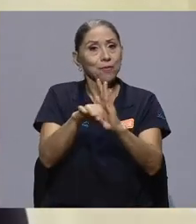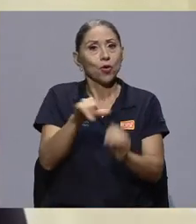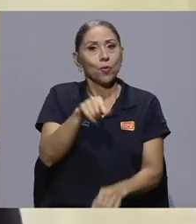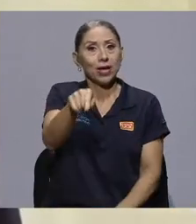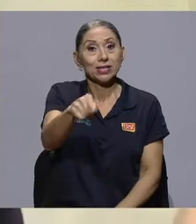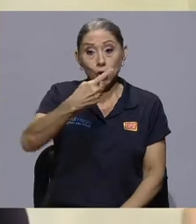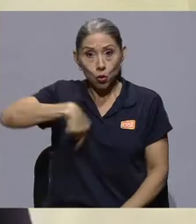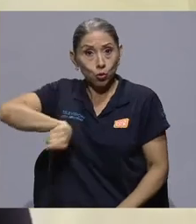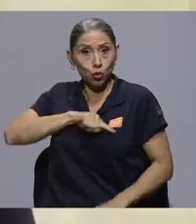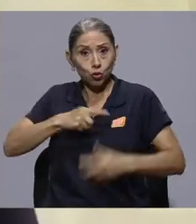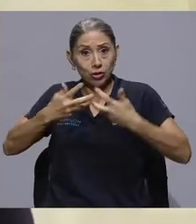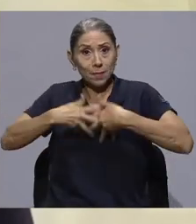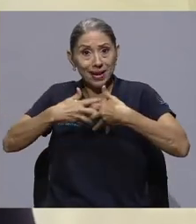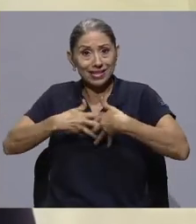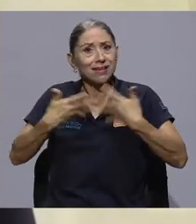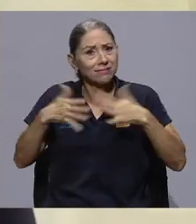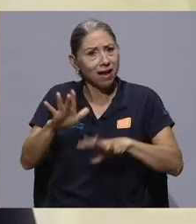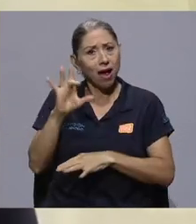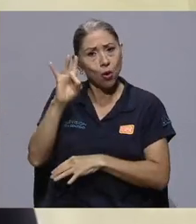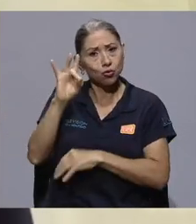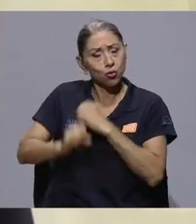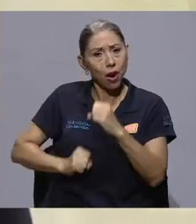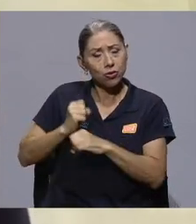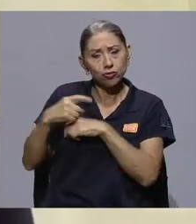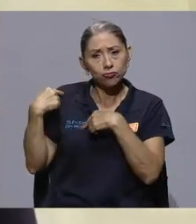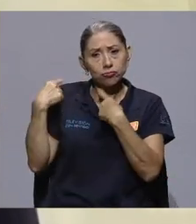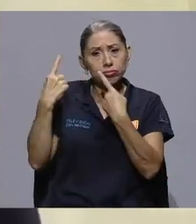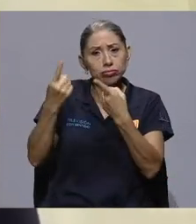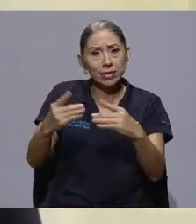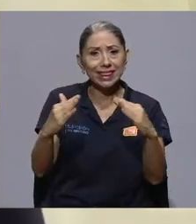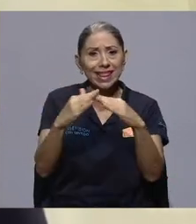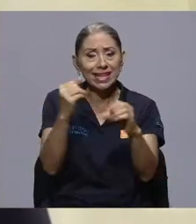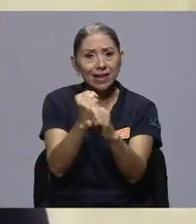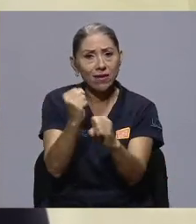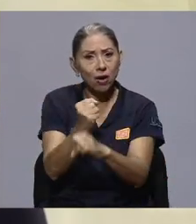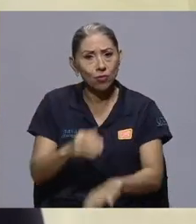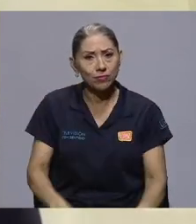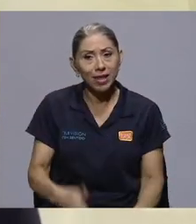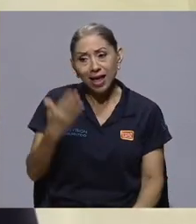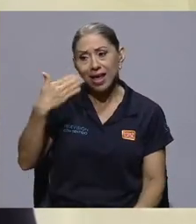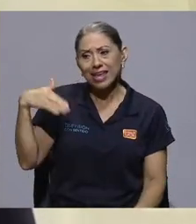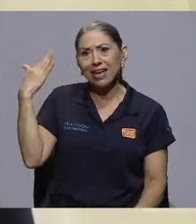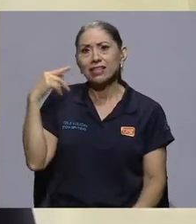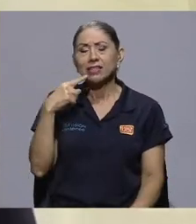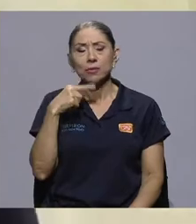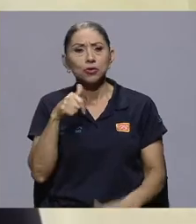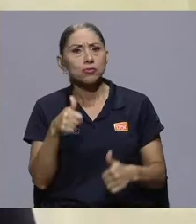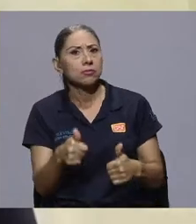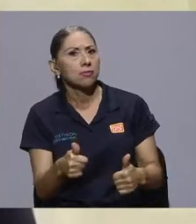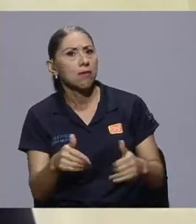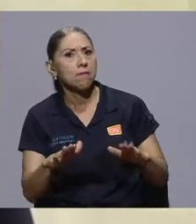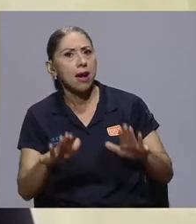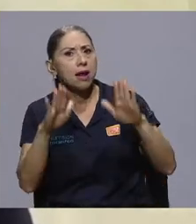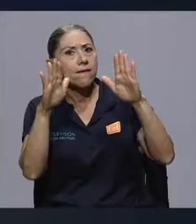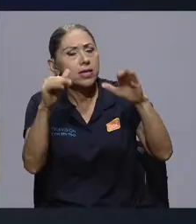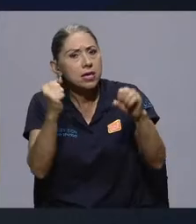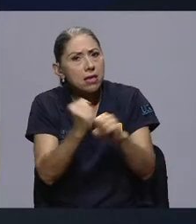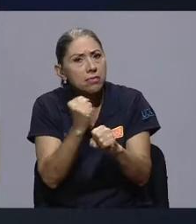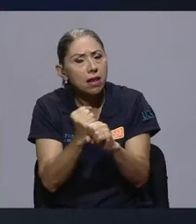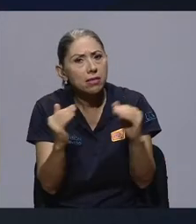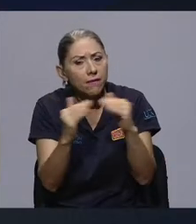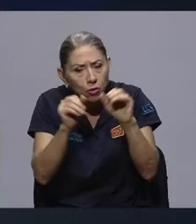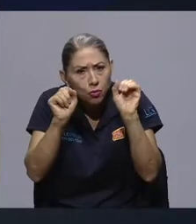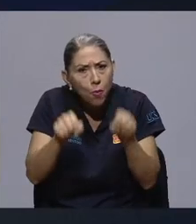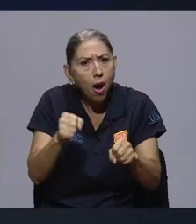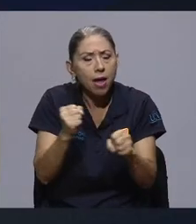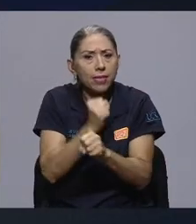en nuestra empresa tenemos ocho años de estar en teletrabajo y decíamos, pero es la maravilla estar en teletrabajo y sí se puede ser productivo y sí se